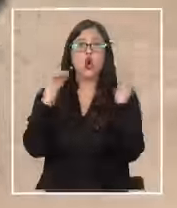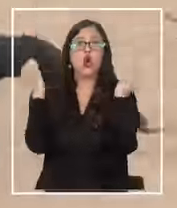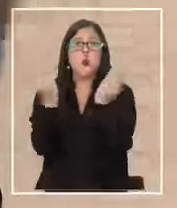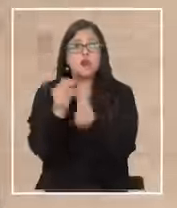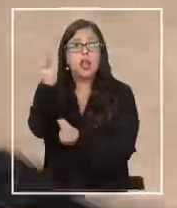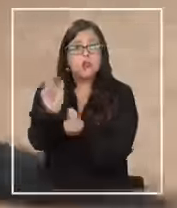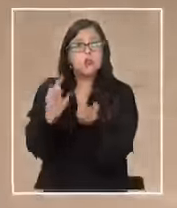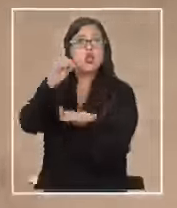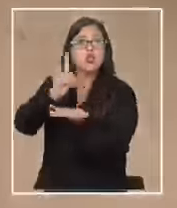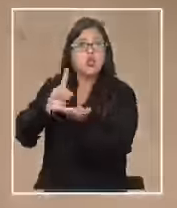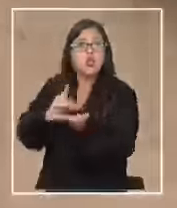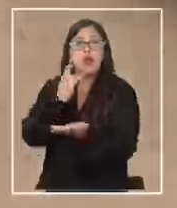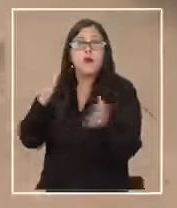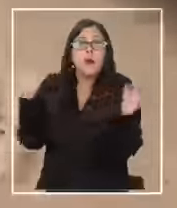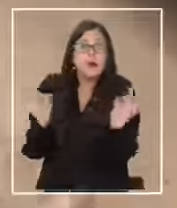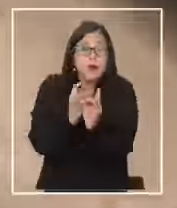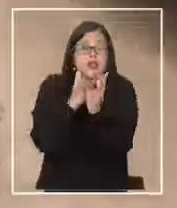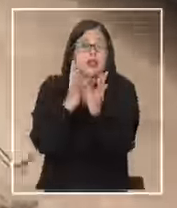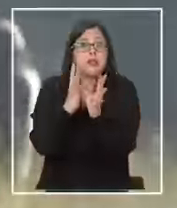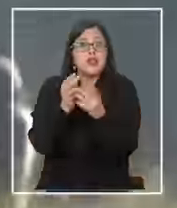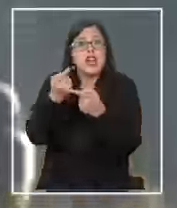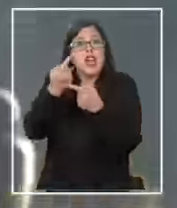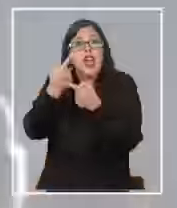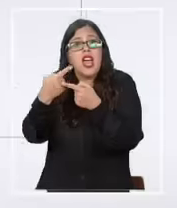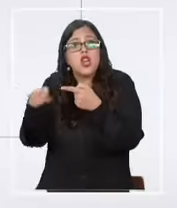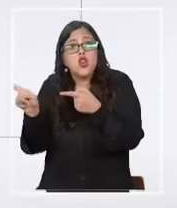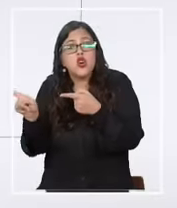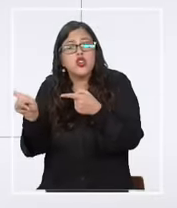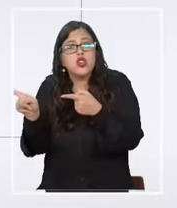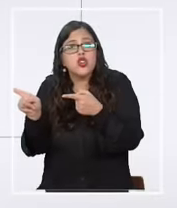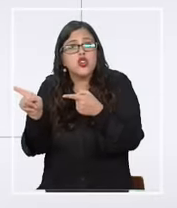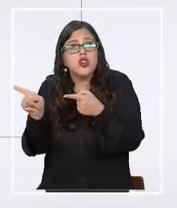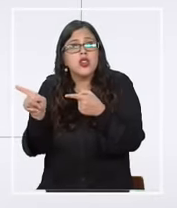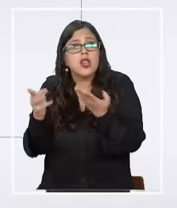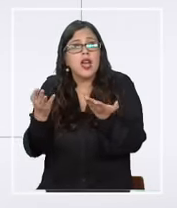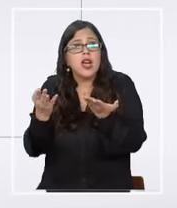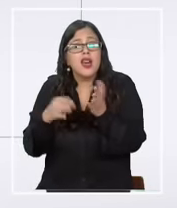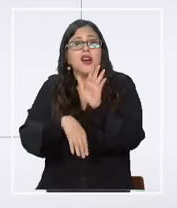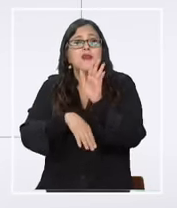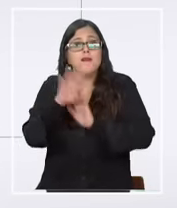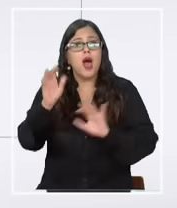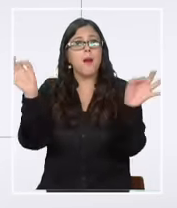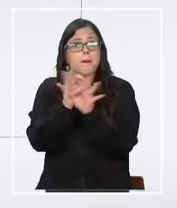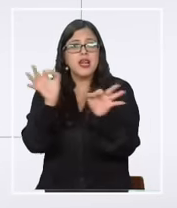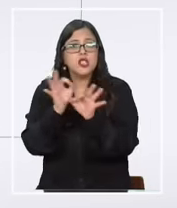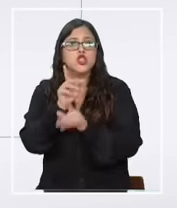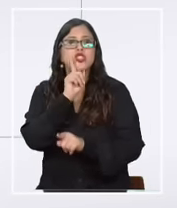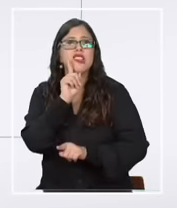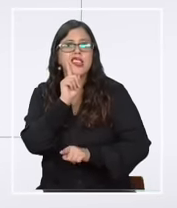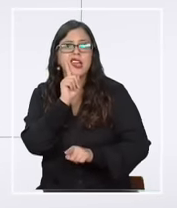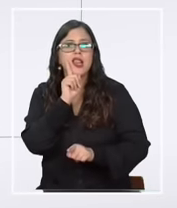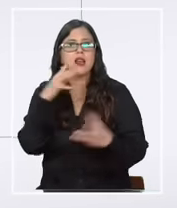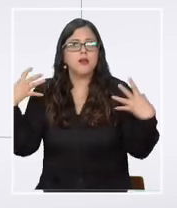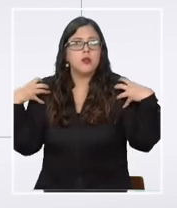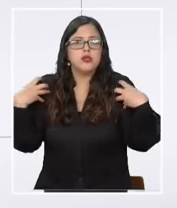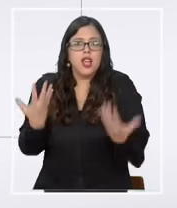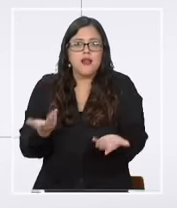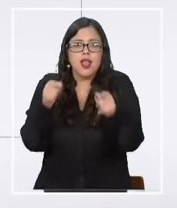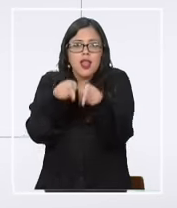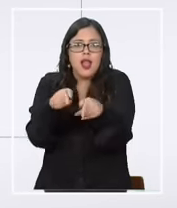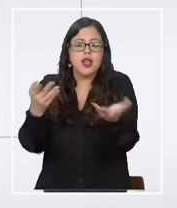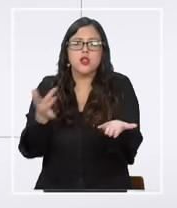porque a lo mejor en otra parte puede haber regado o haber dado más luces sobre quién habría grabado esto porque